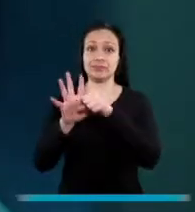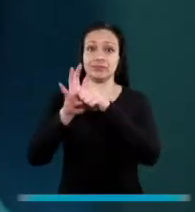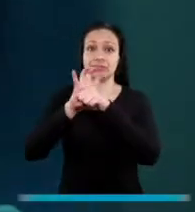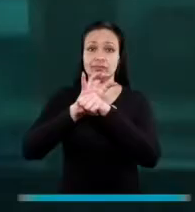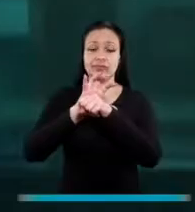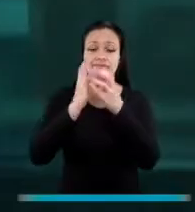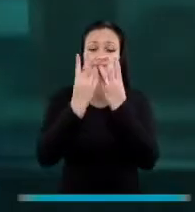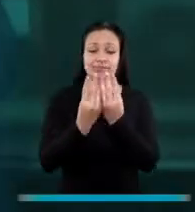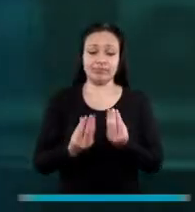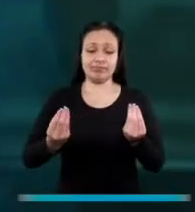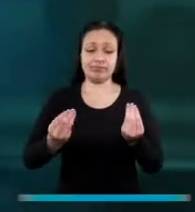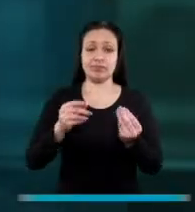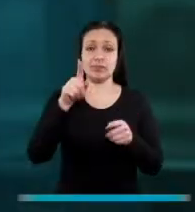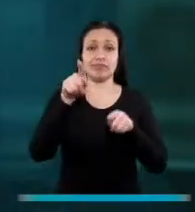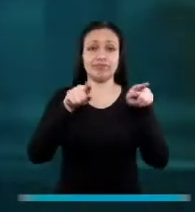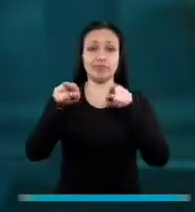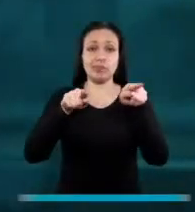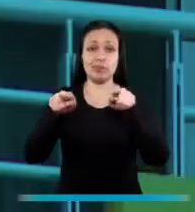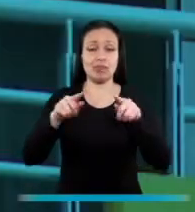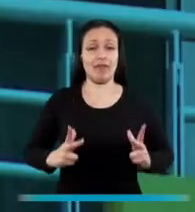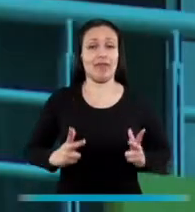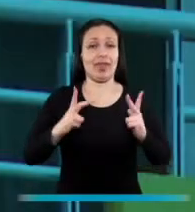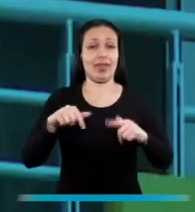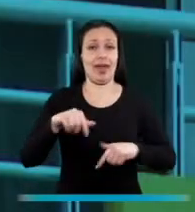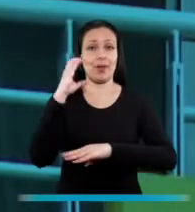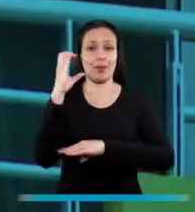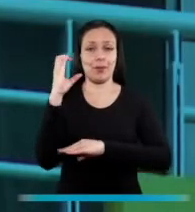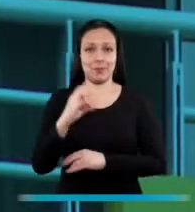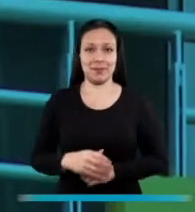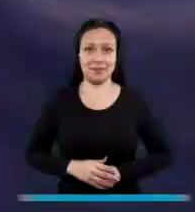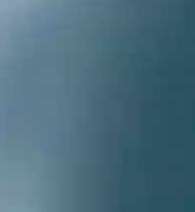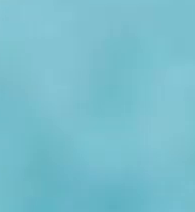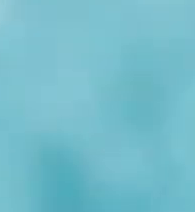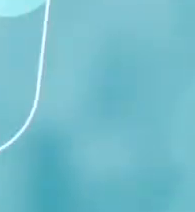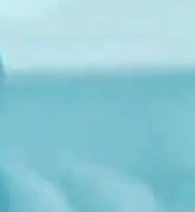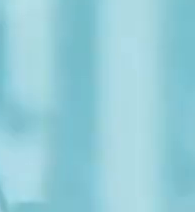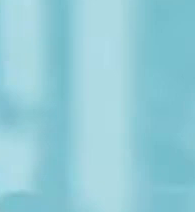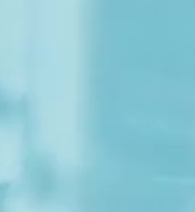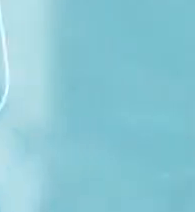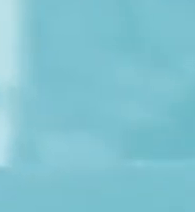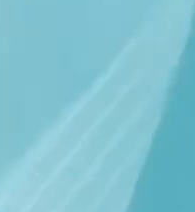La pandemia ha partido en dos la historia de las vidas de todos nosotros.